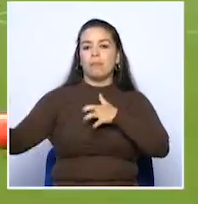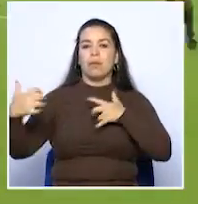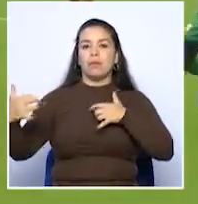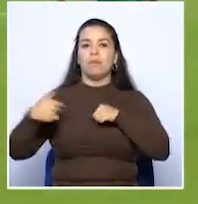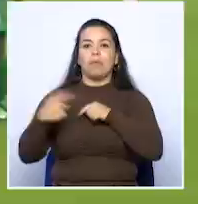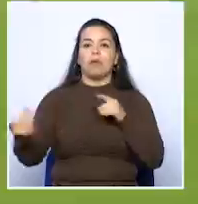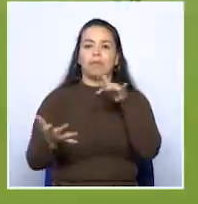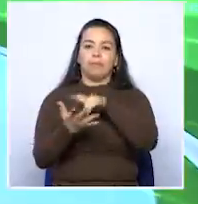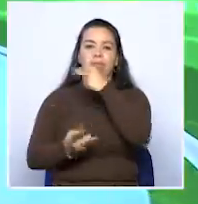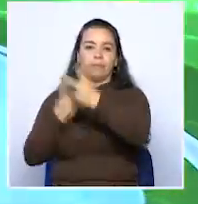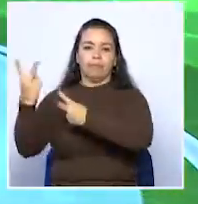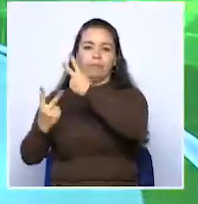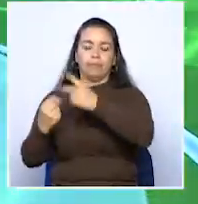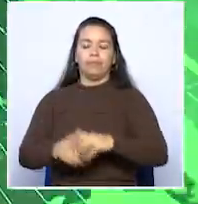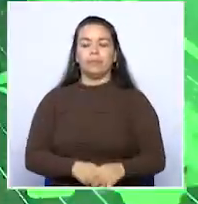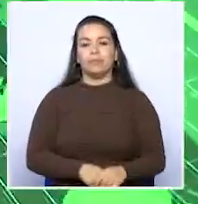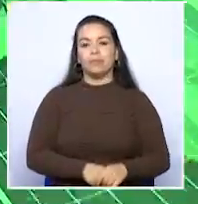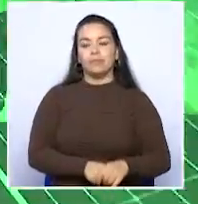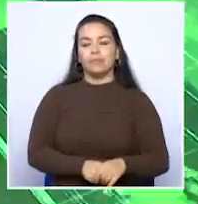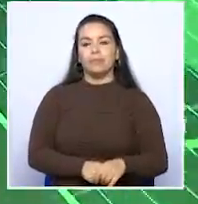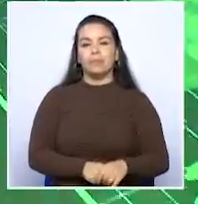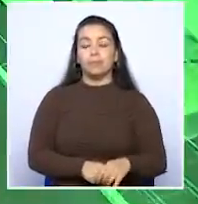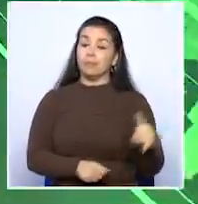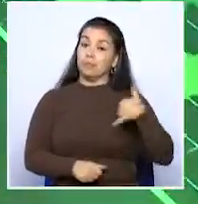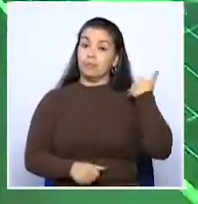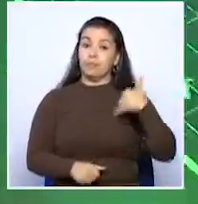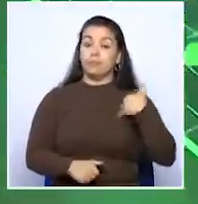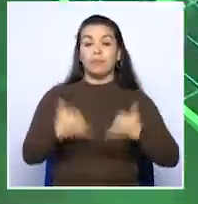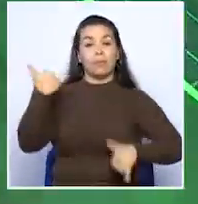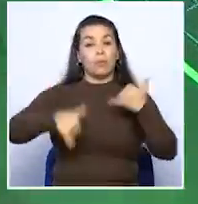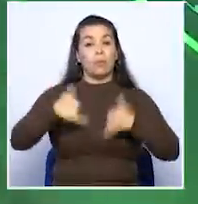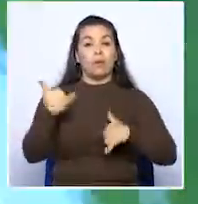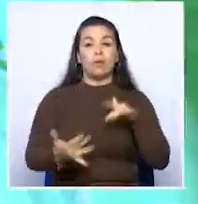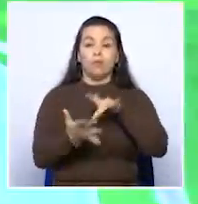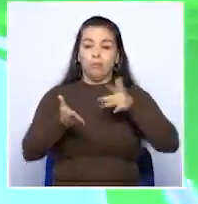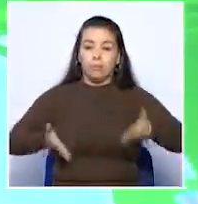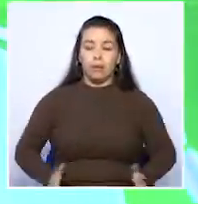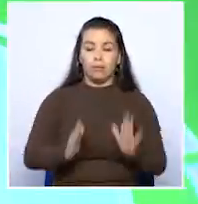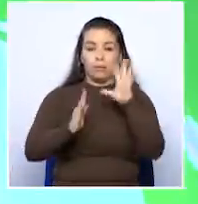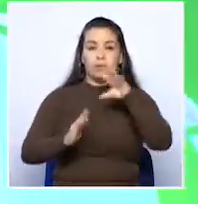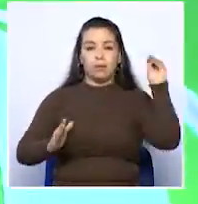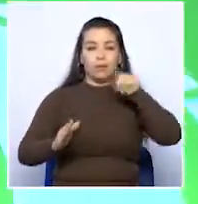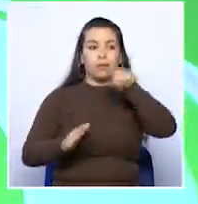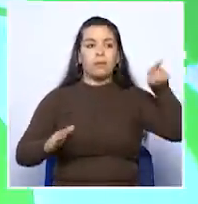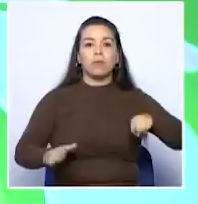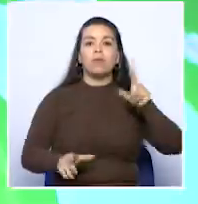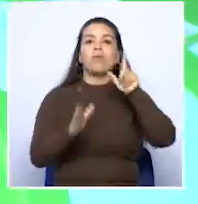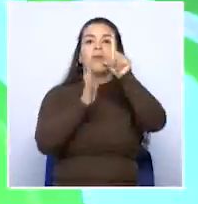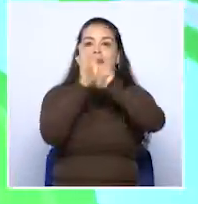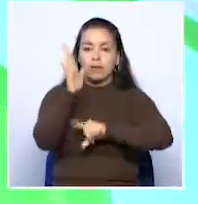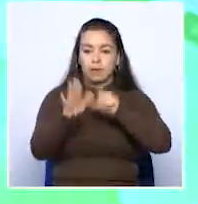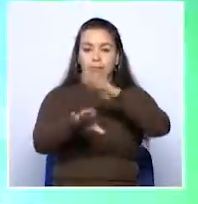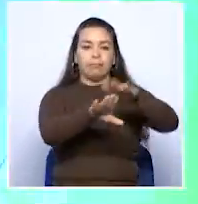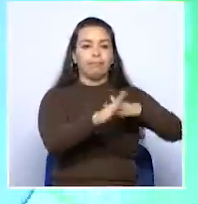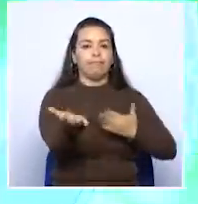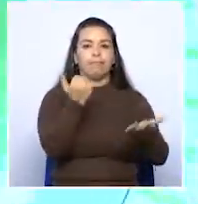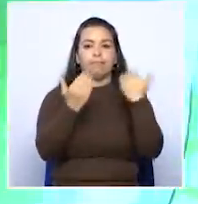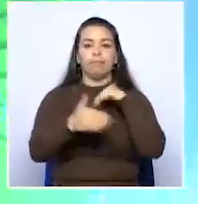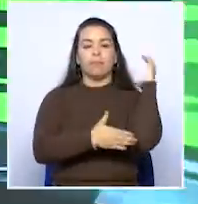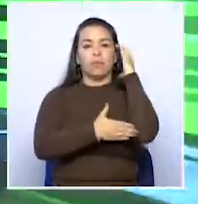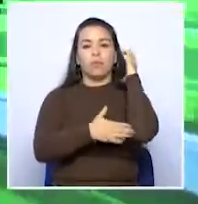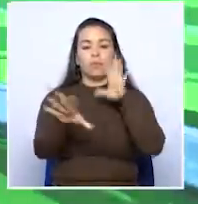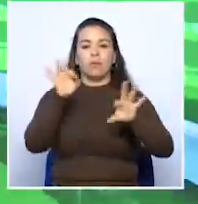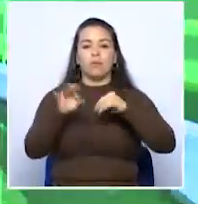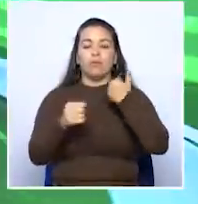condición de visitante. Un juvenil jugador, oriundo del departamento del Quindío, está en la lista de convocables para la selección Colombia de